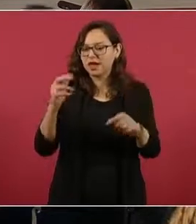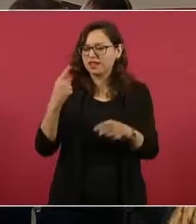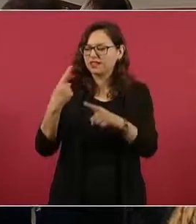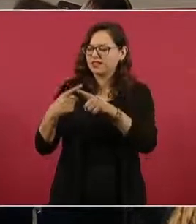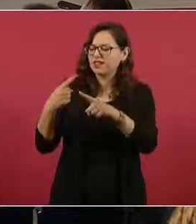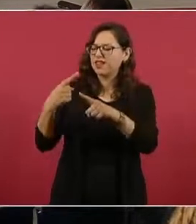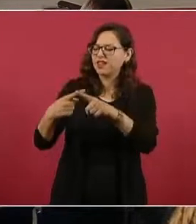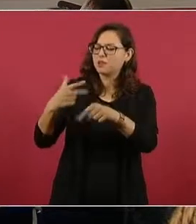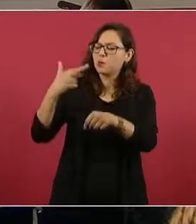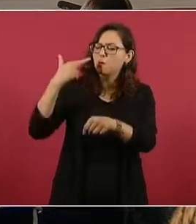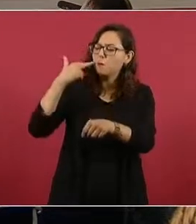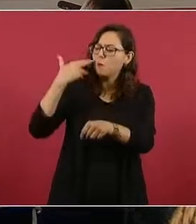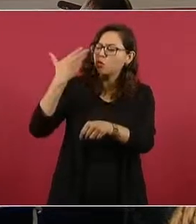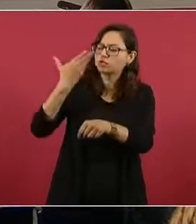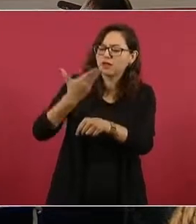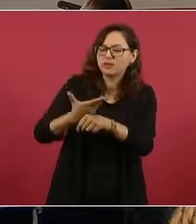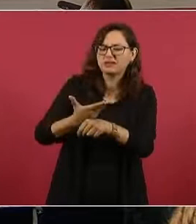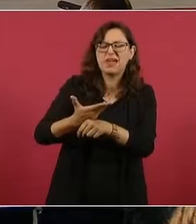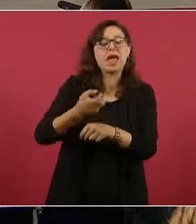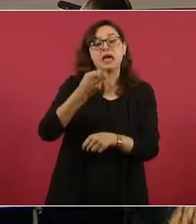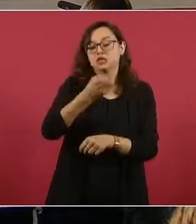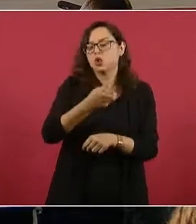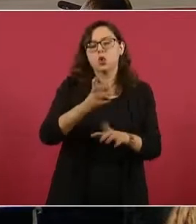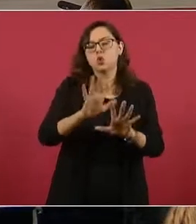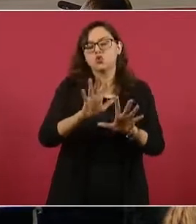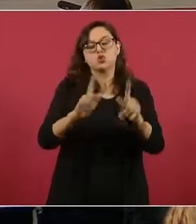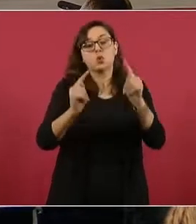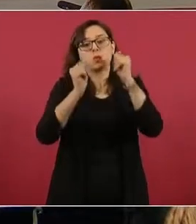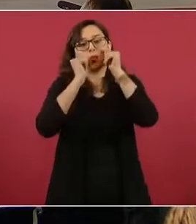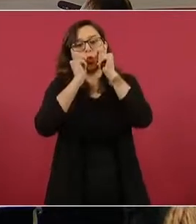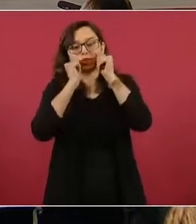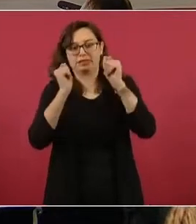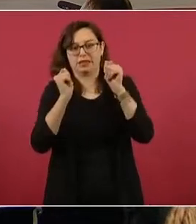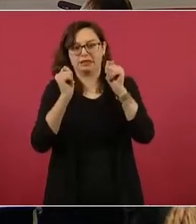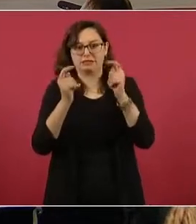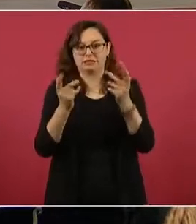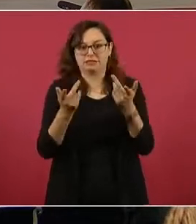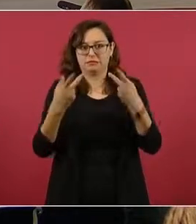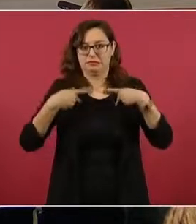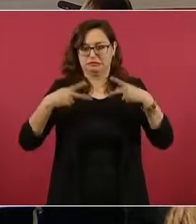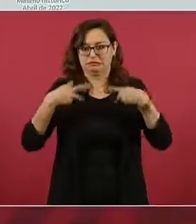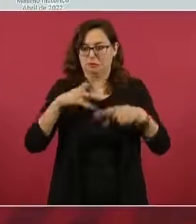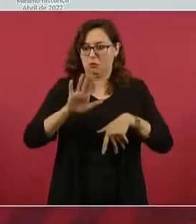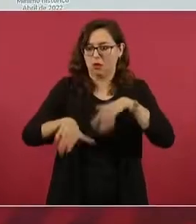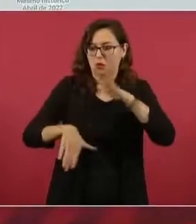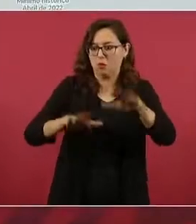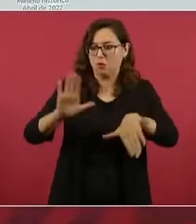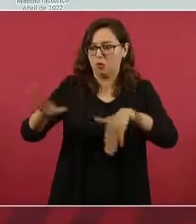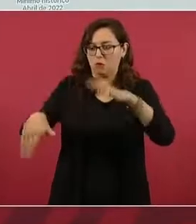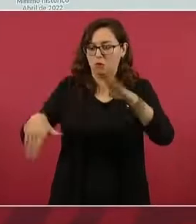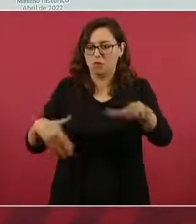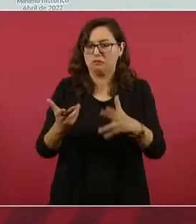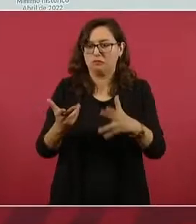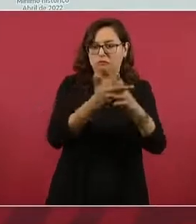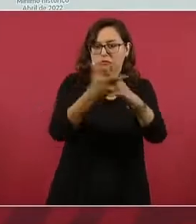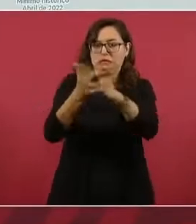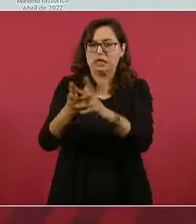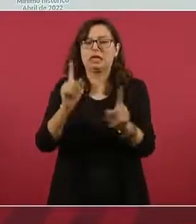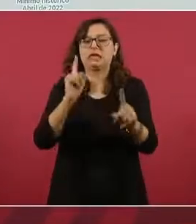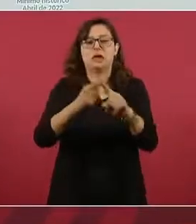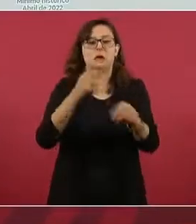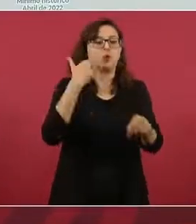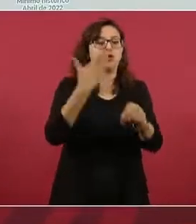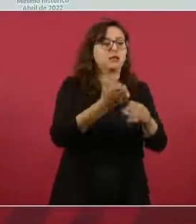porque a la gente no le importa si es del fuero